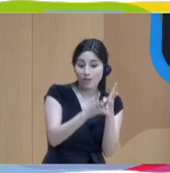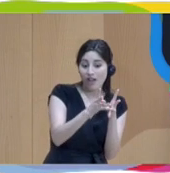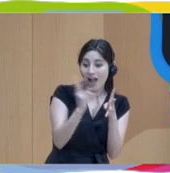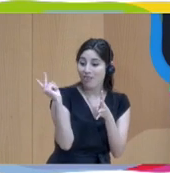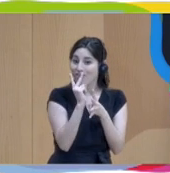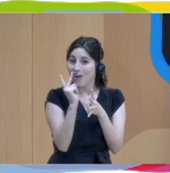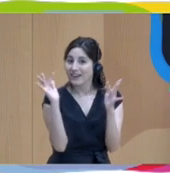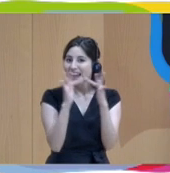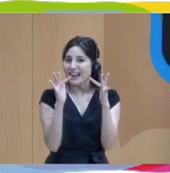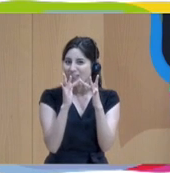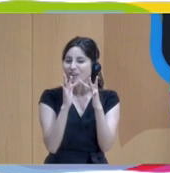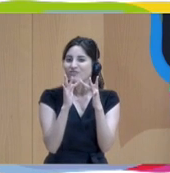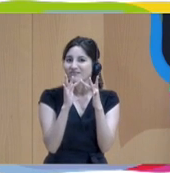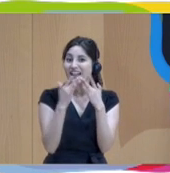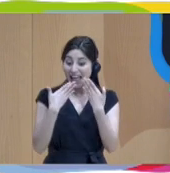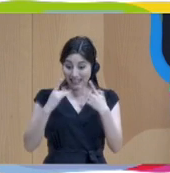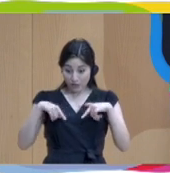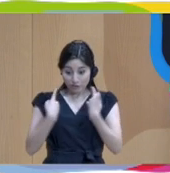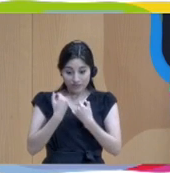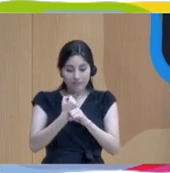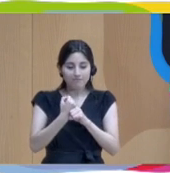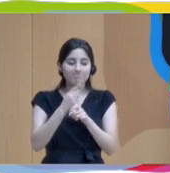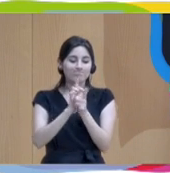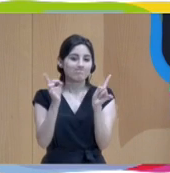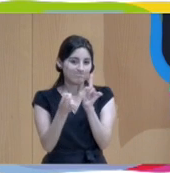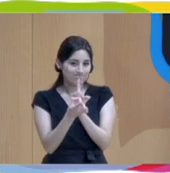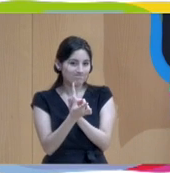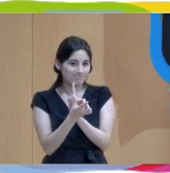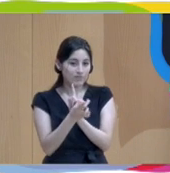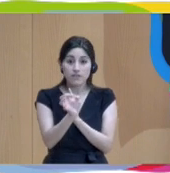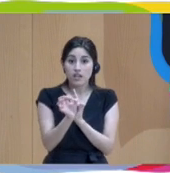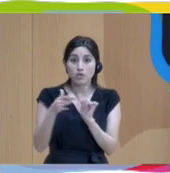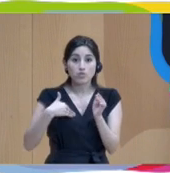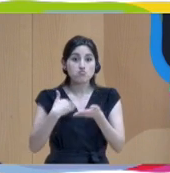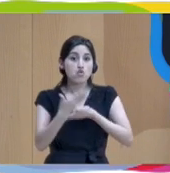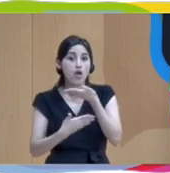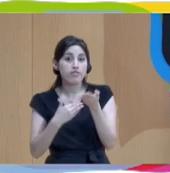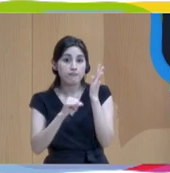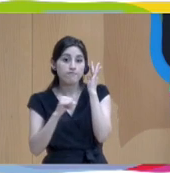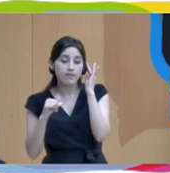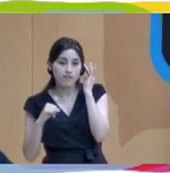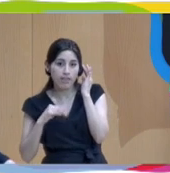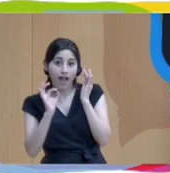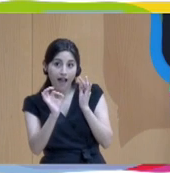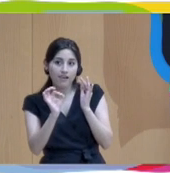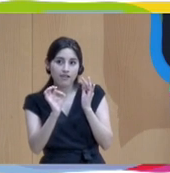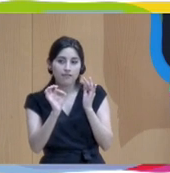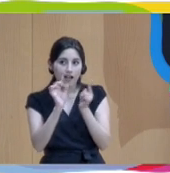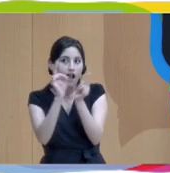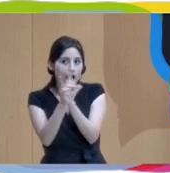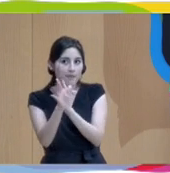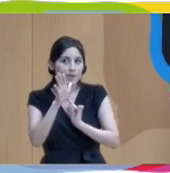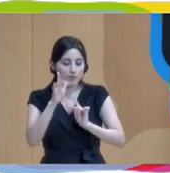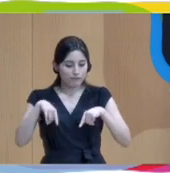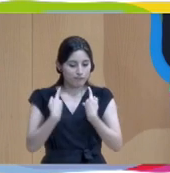Entonces, que nos hagamos de alguna forma conscientes de que no solamente un proceso individual, sino también organizacional. Sois embajadores, sin